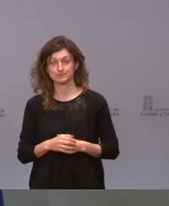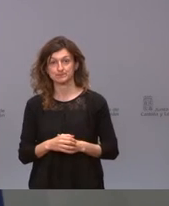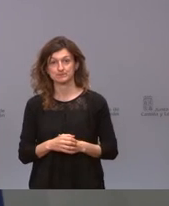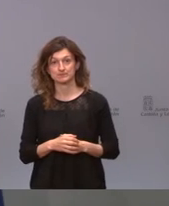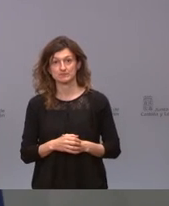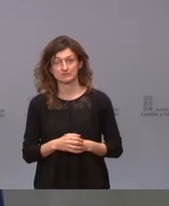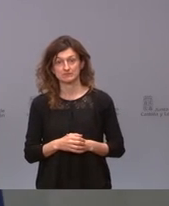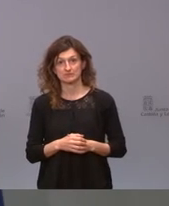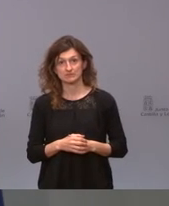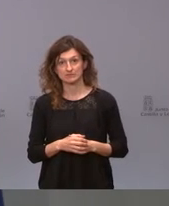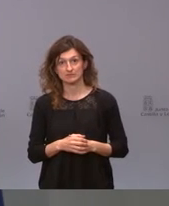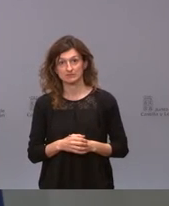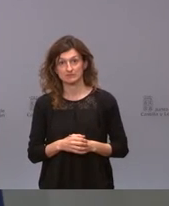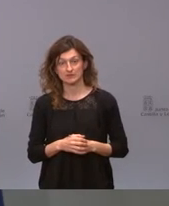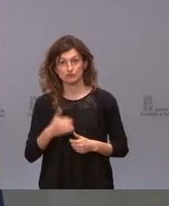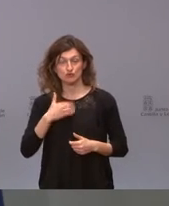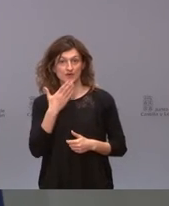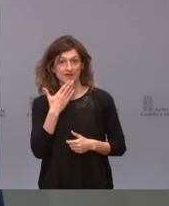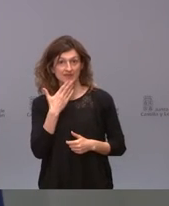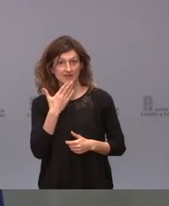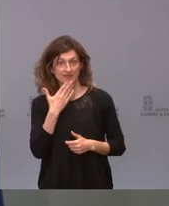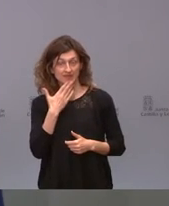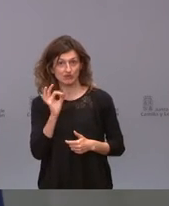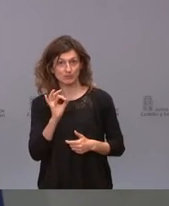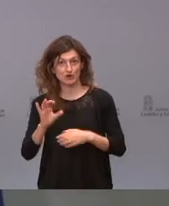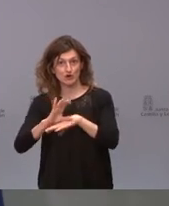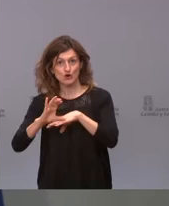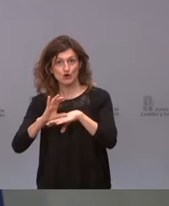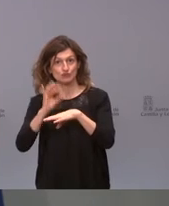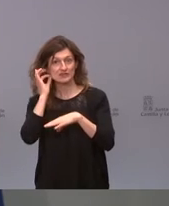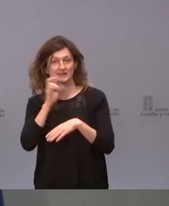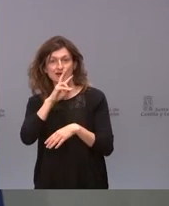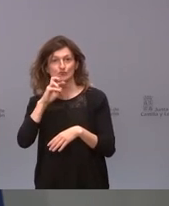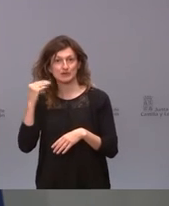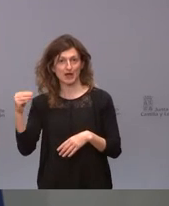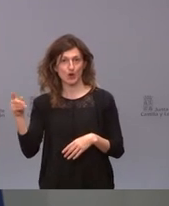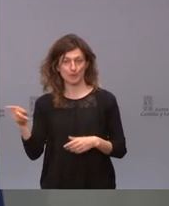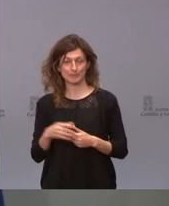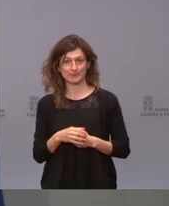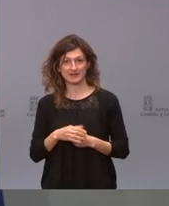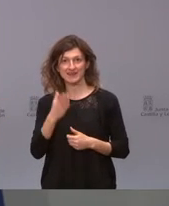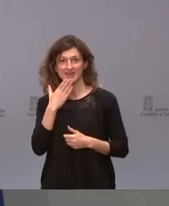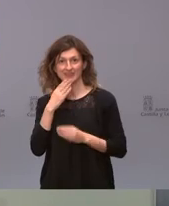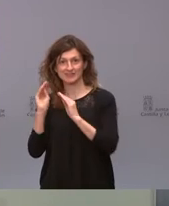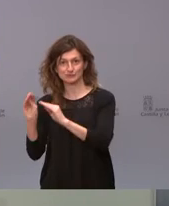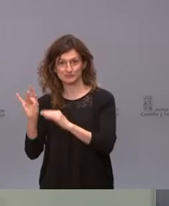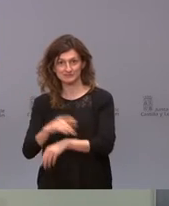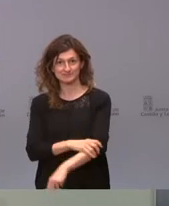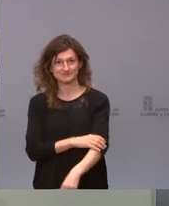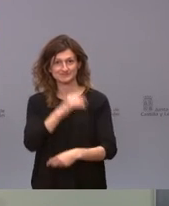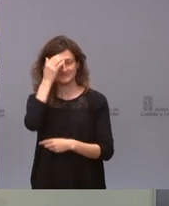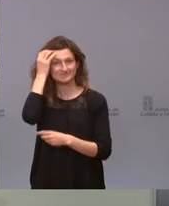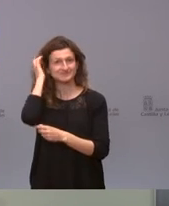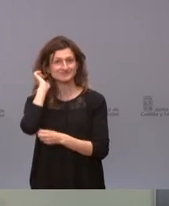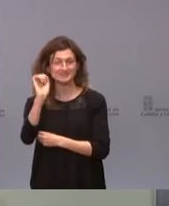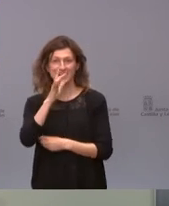a pesar de mi aspecto no estoy en la edad pero creo que nuestra consejera que se conserva mucho mejor sí que está en la edad ahora